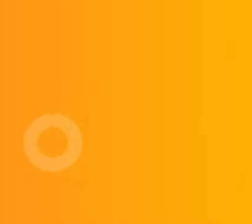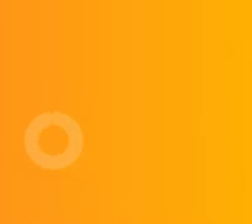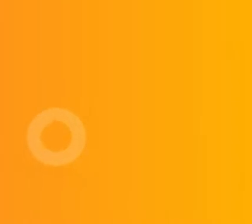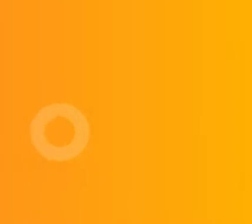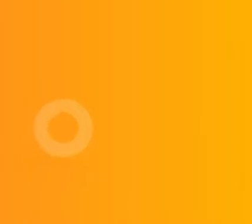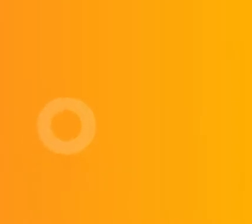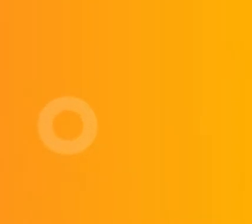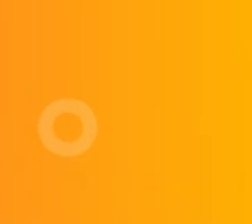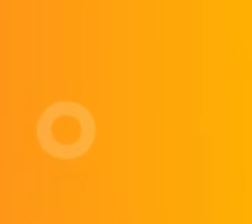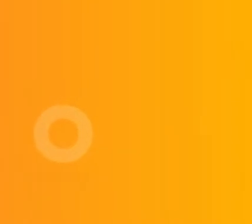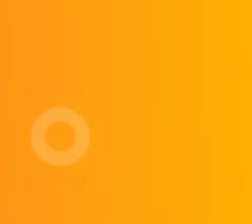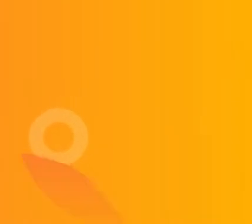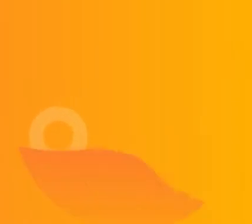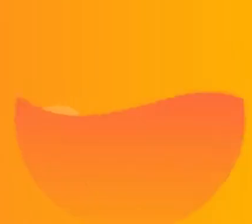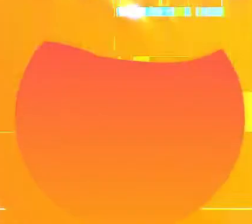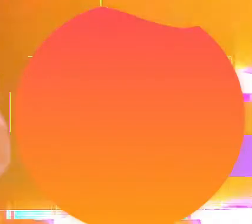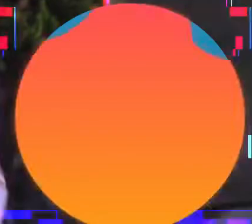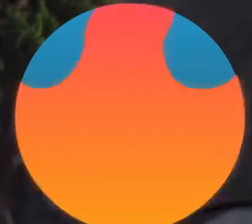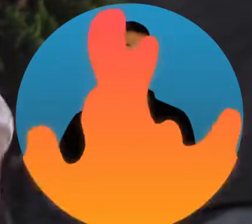Le Cuento